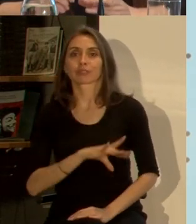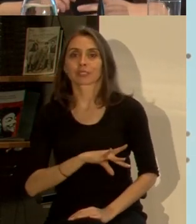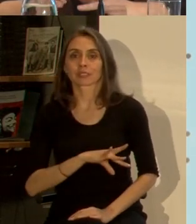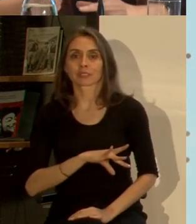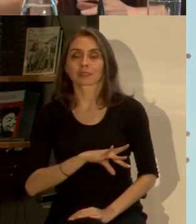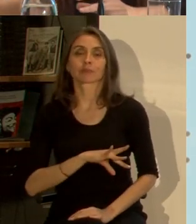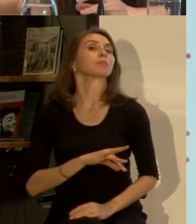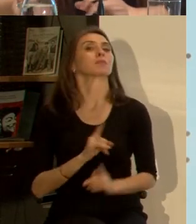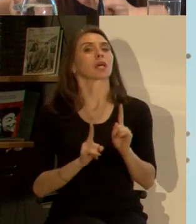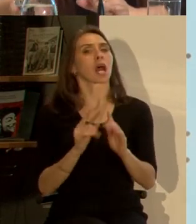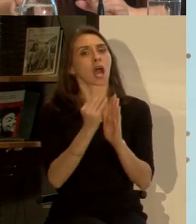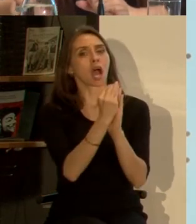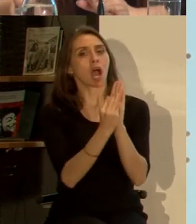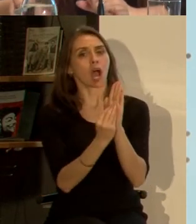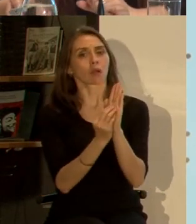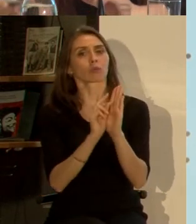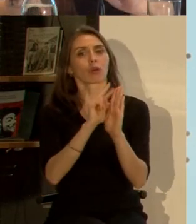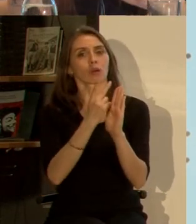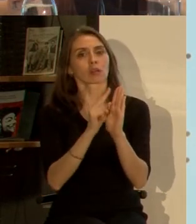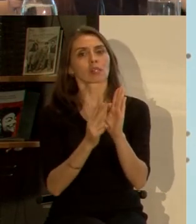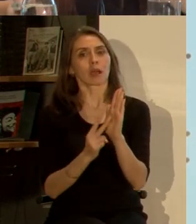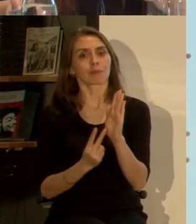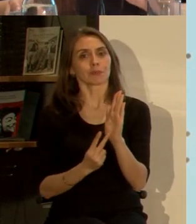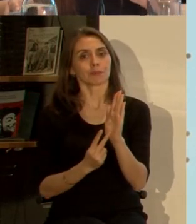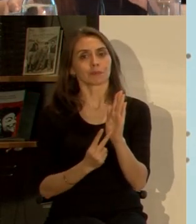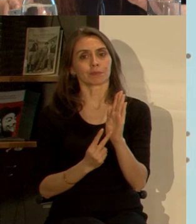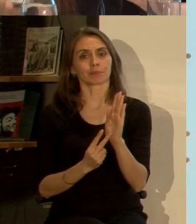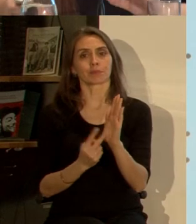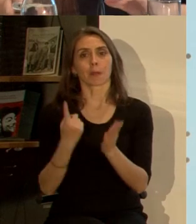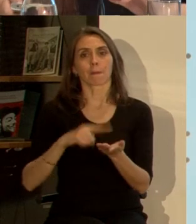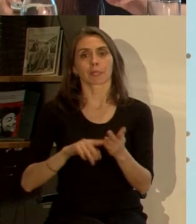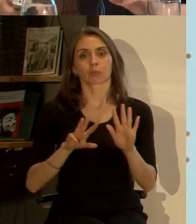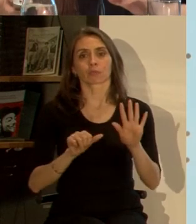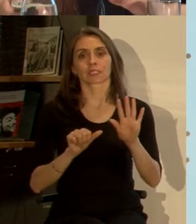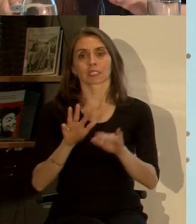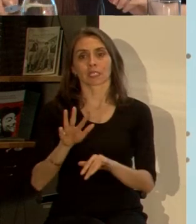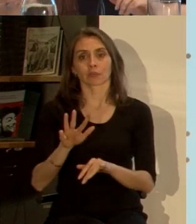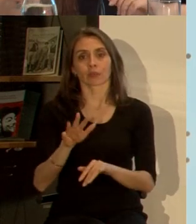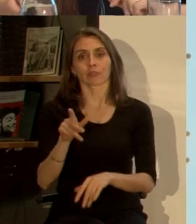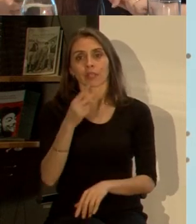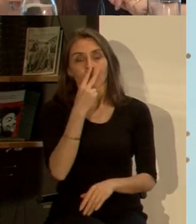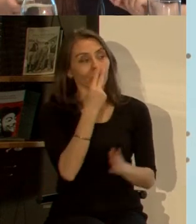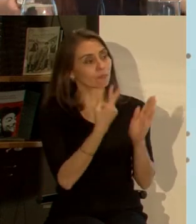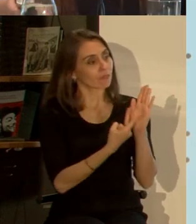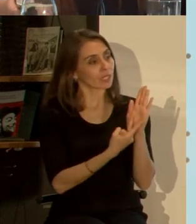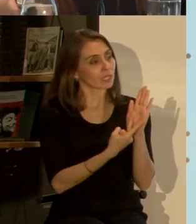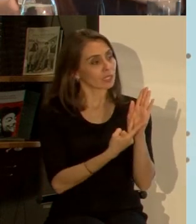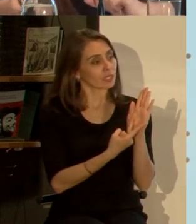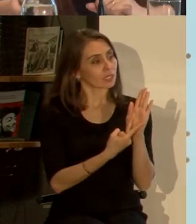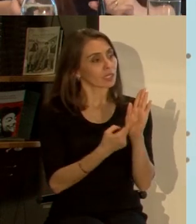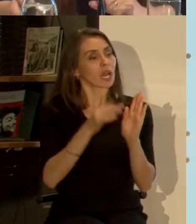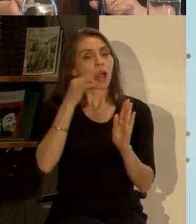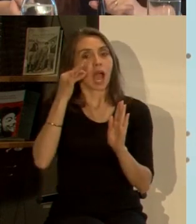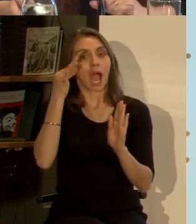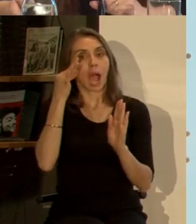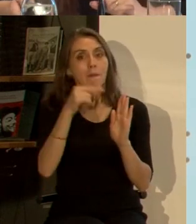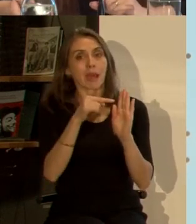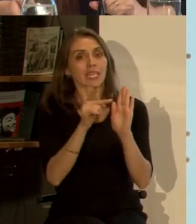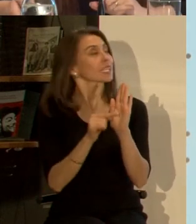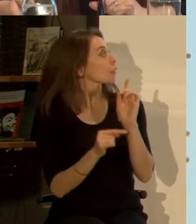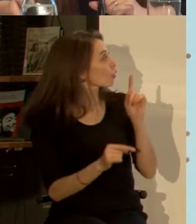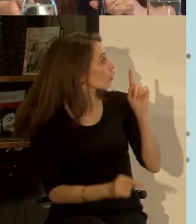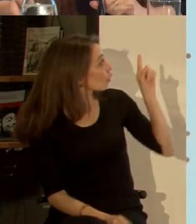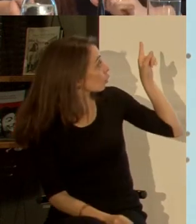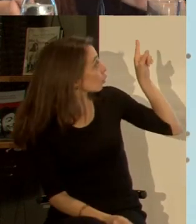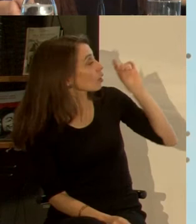contempla algunos cambios importantes en el año 69 ahí usted puede ver la versión amarilla que aparece